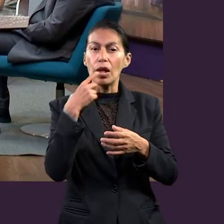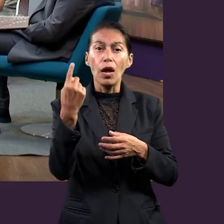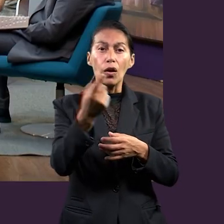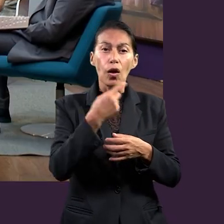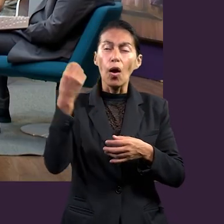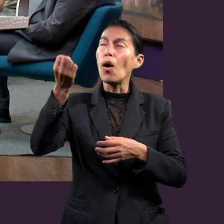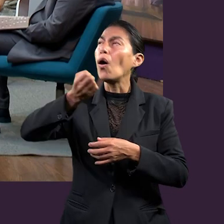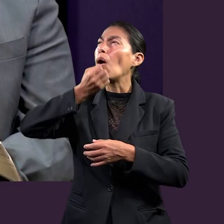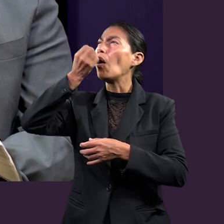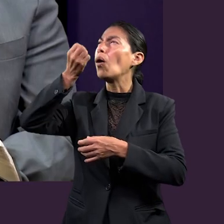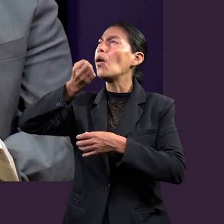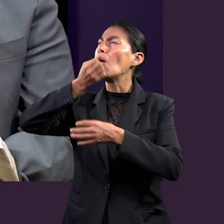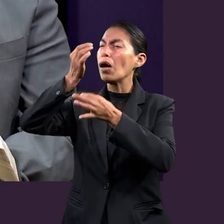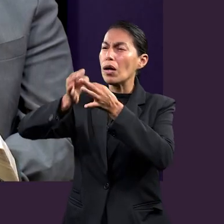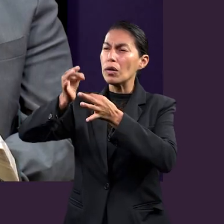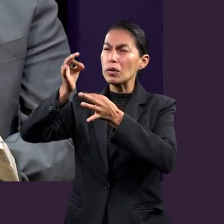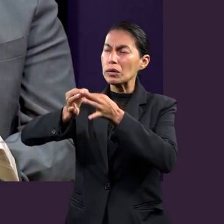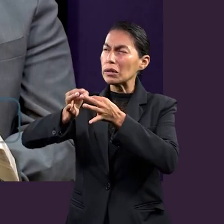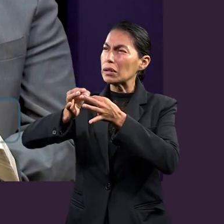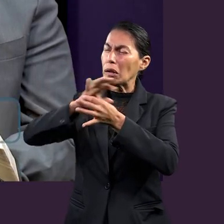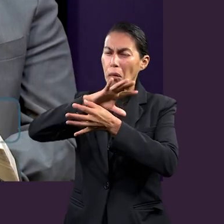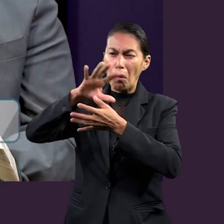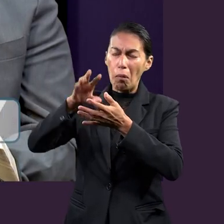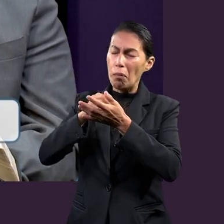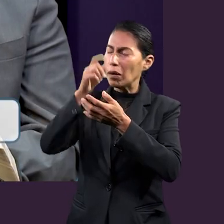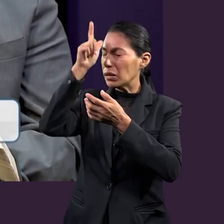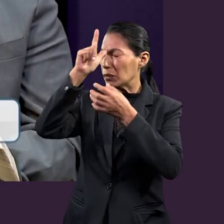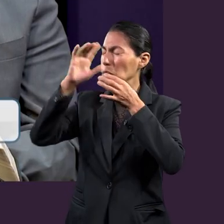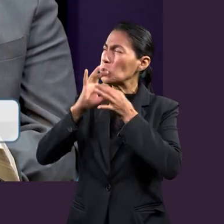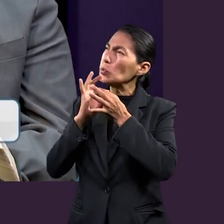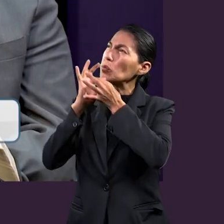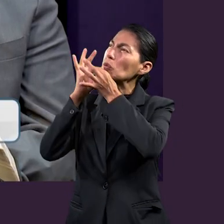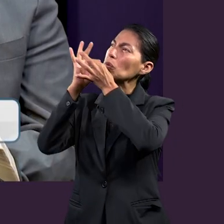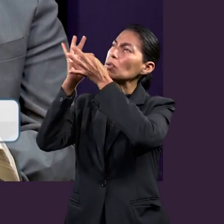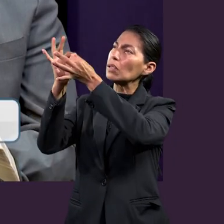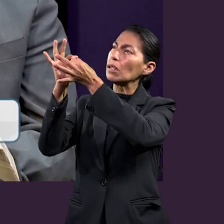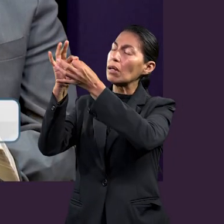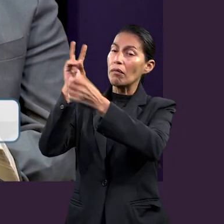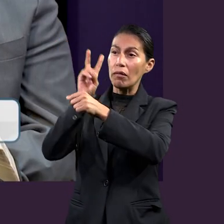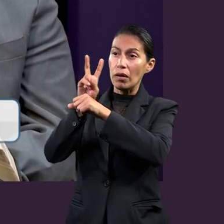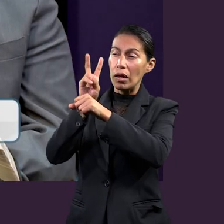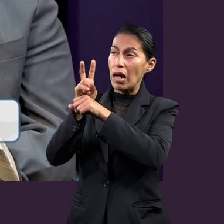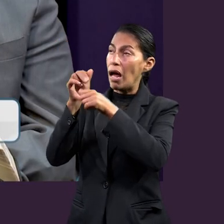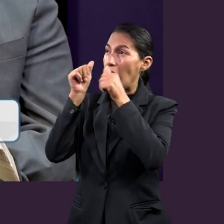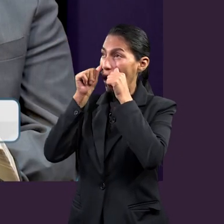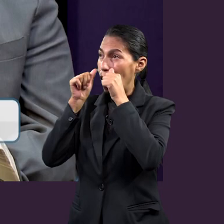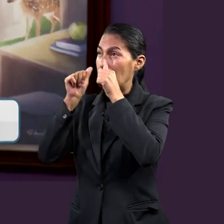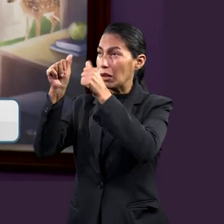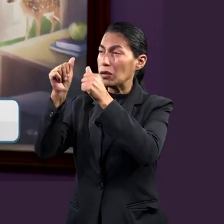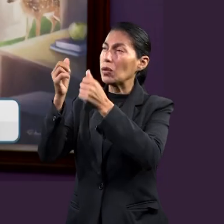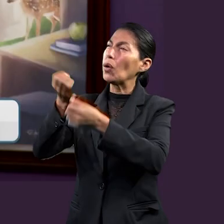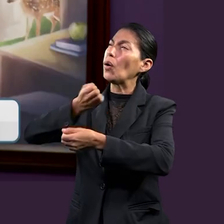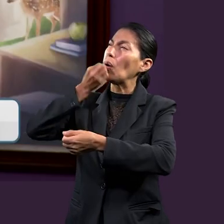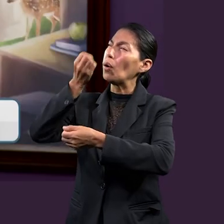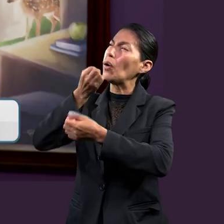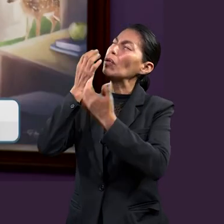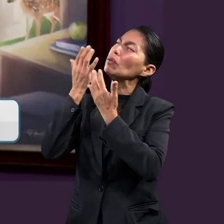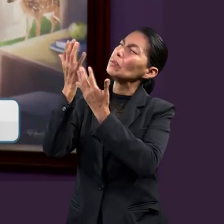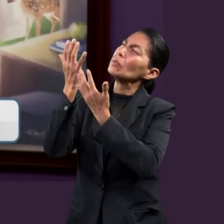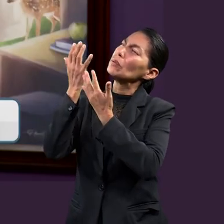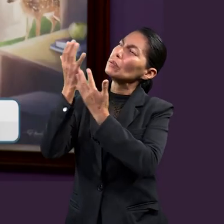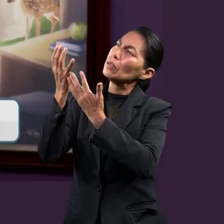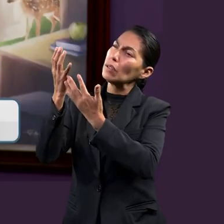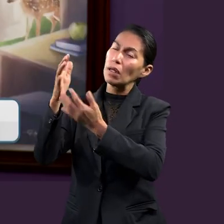versículo 18, dice, Orad en todo tiempo, con toda oración y súplica en el espíritu. Y velad en ello con toda